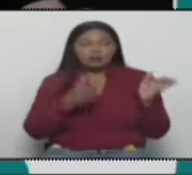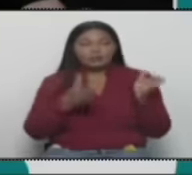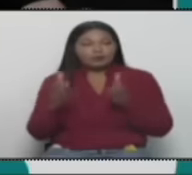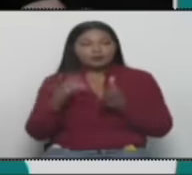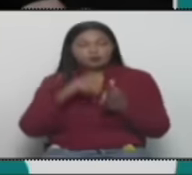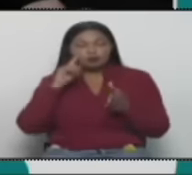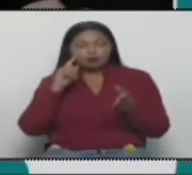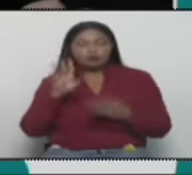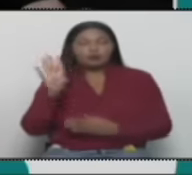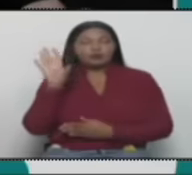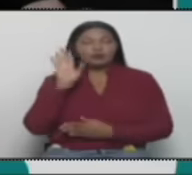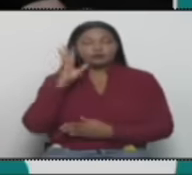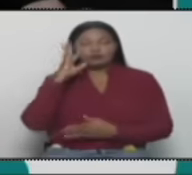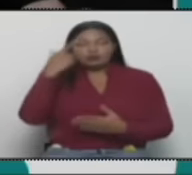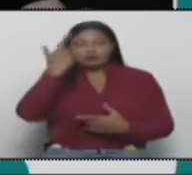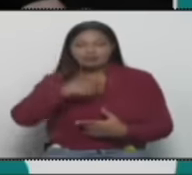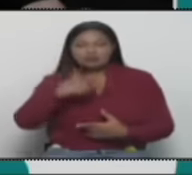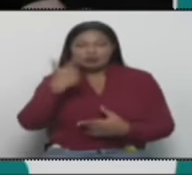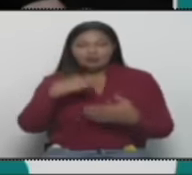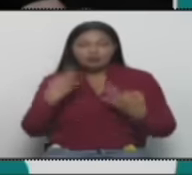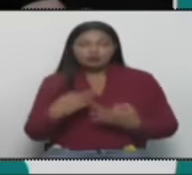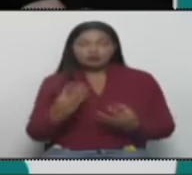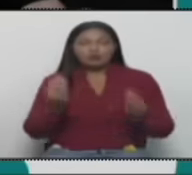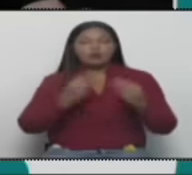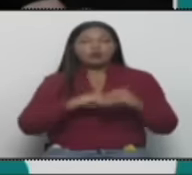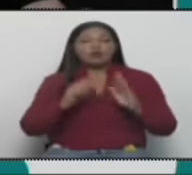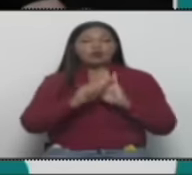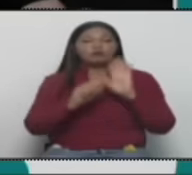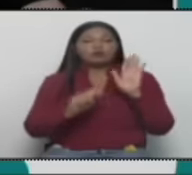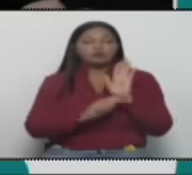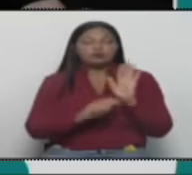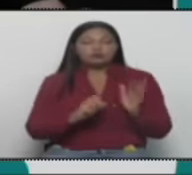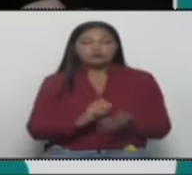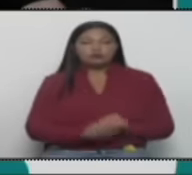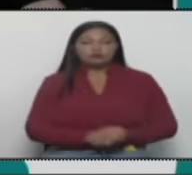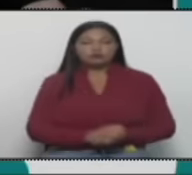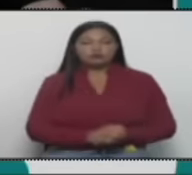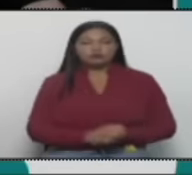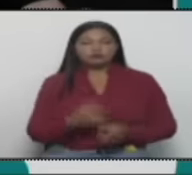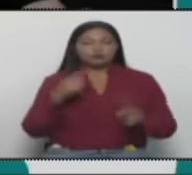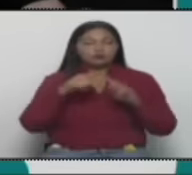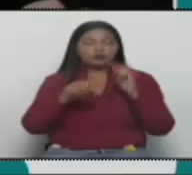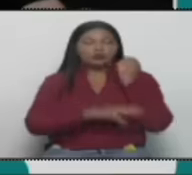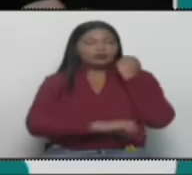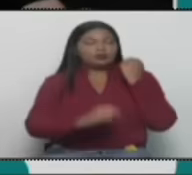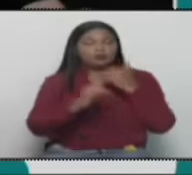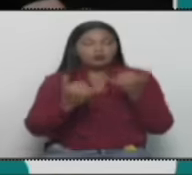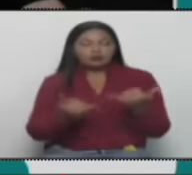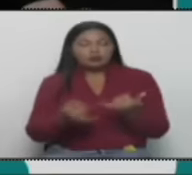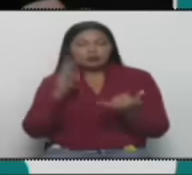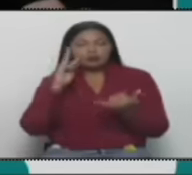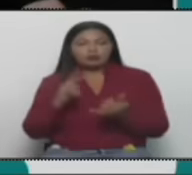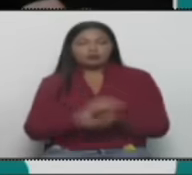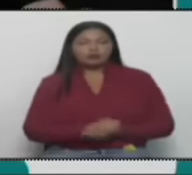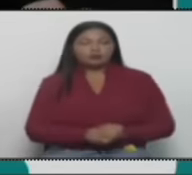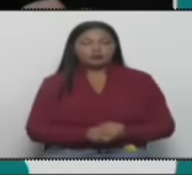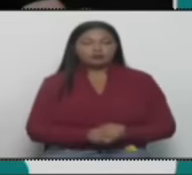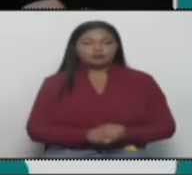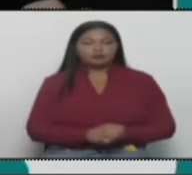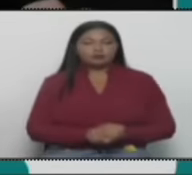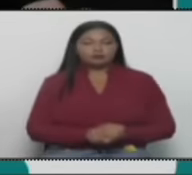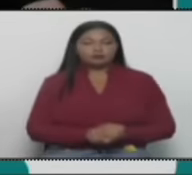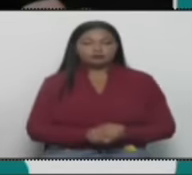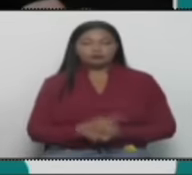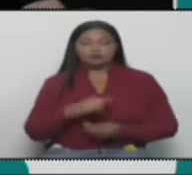compromisos muy serios de acuerdo de la Constitución con la honestidad y la transparencia. En ese sentido se ha